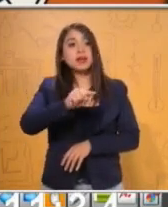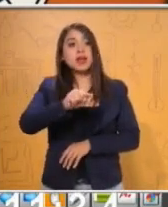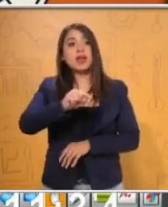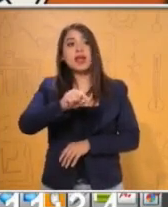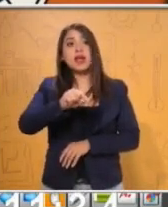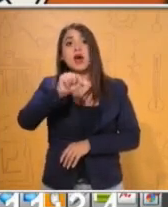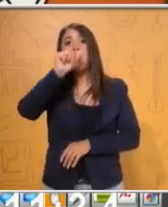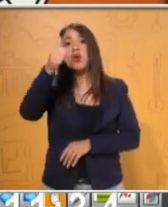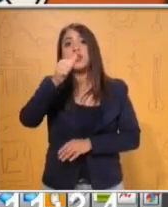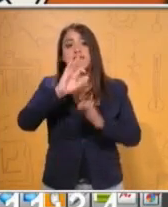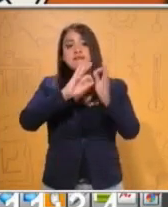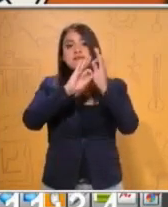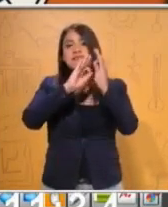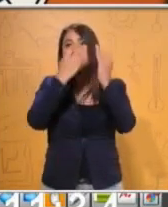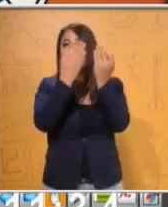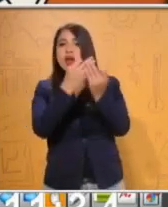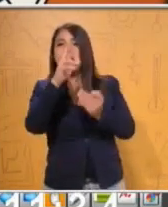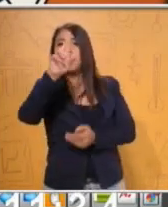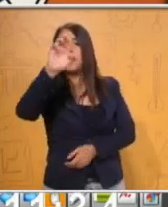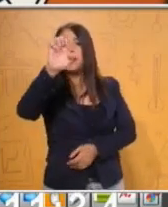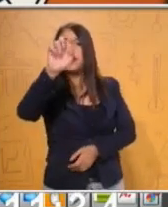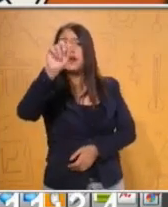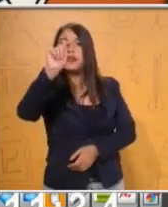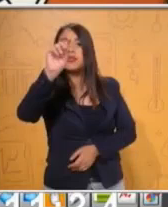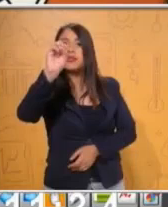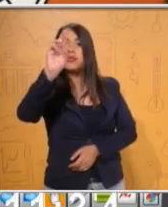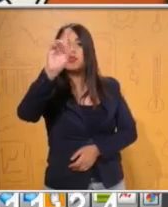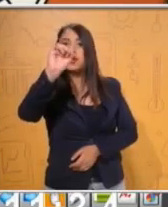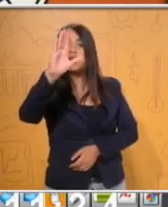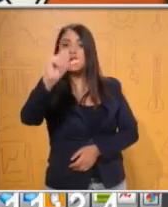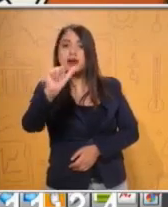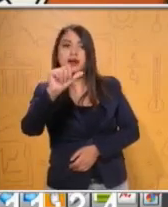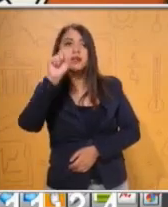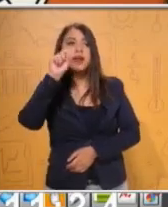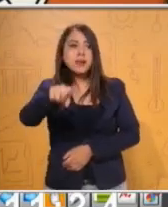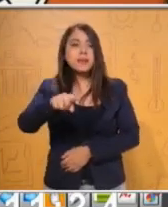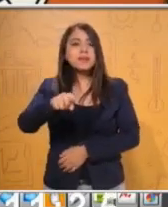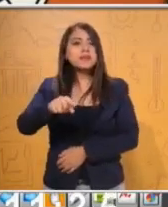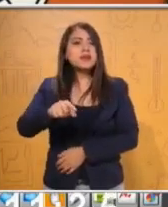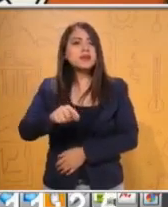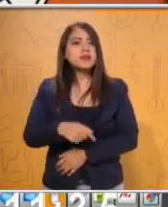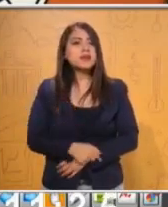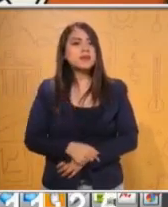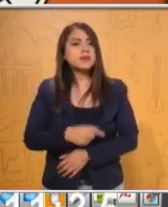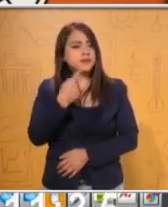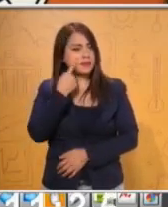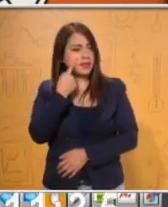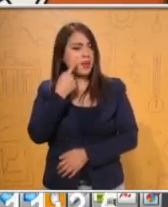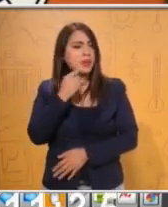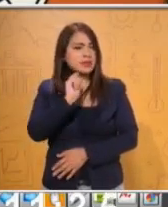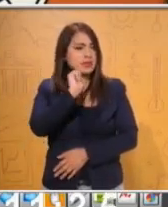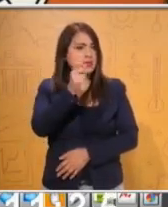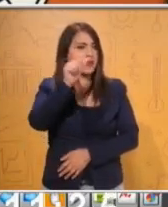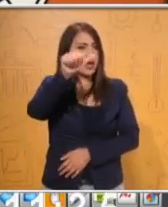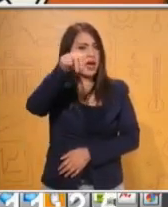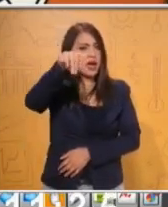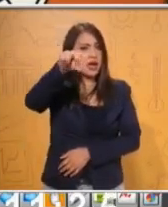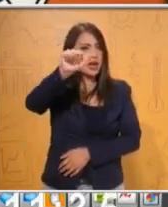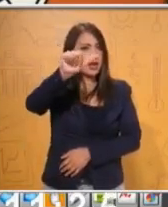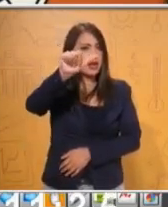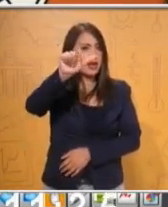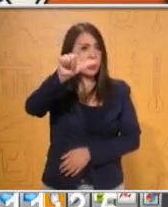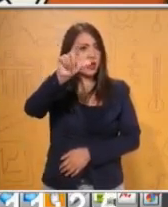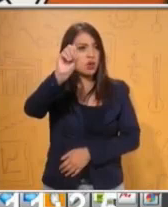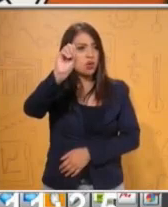en puras analogías. Y nos dice, ¿qué son las analogías, maestra? ¿Me puedes recordar un poquito? Bueno, las